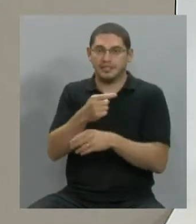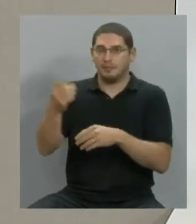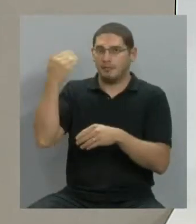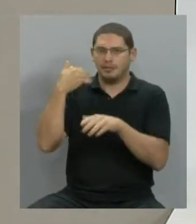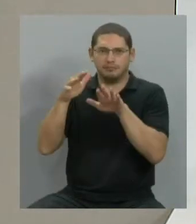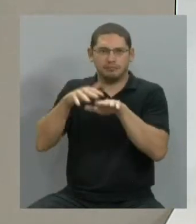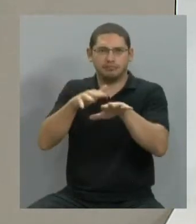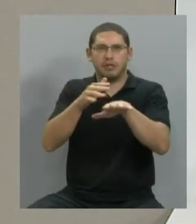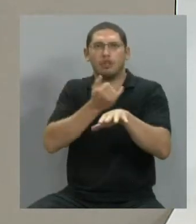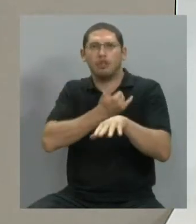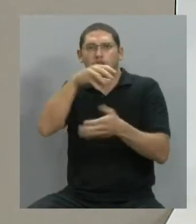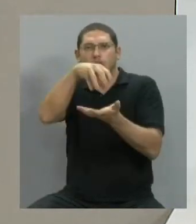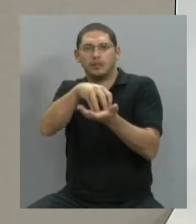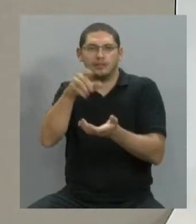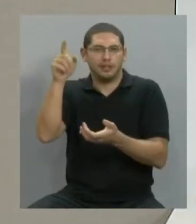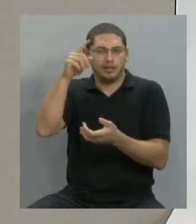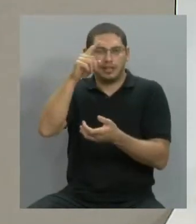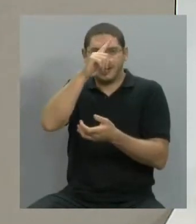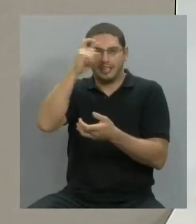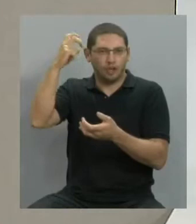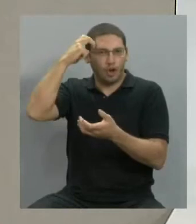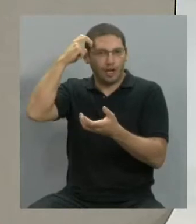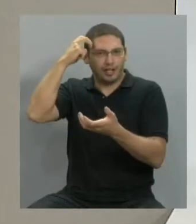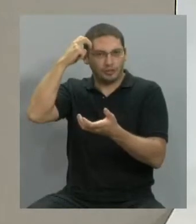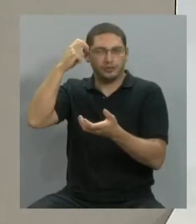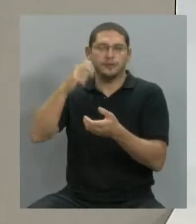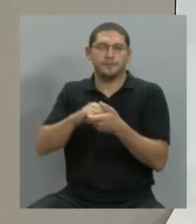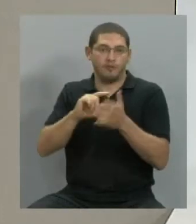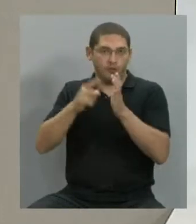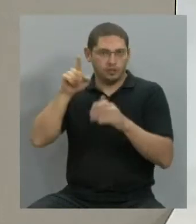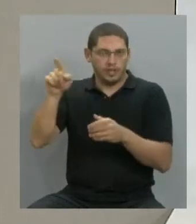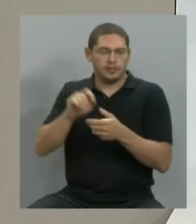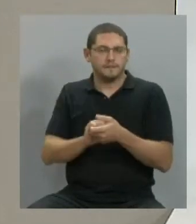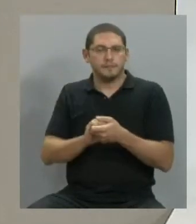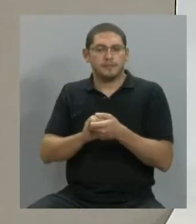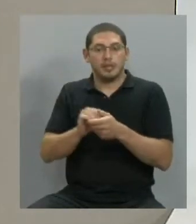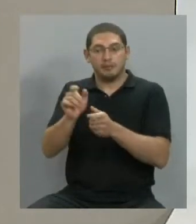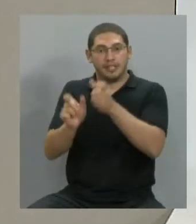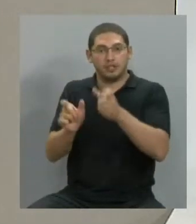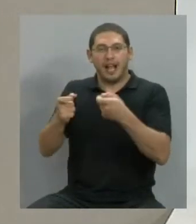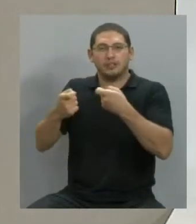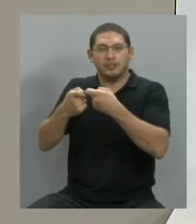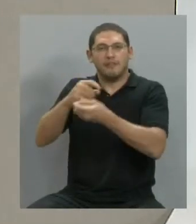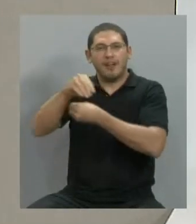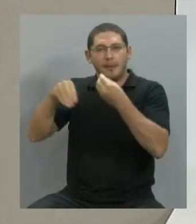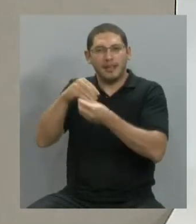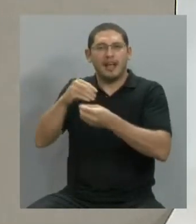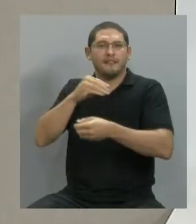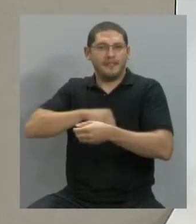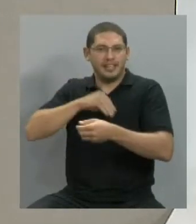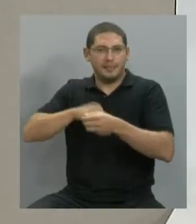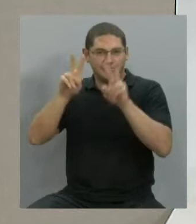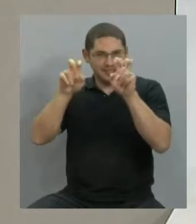en el Congreso de la Nación, donde además hay que decir que la gente de esta asociación de familiares y víctimas de mala praxis